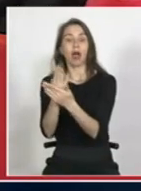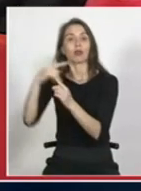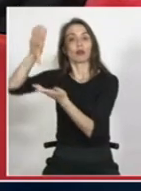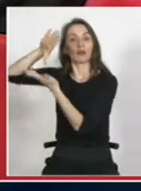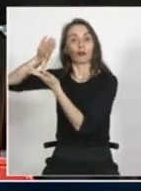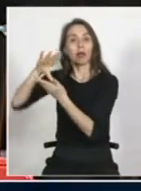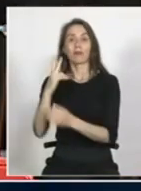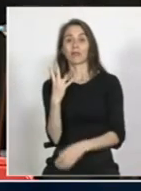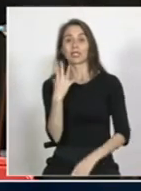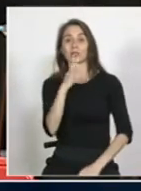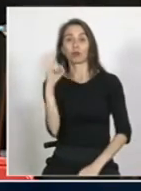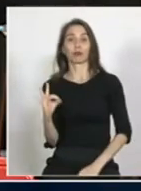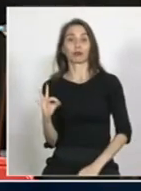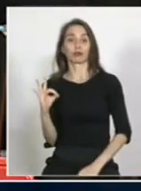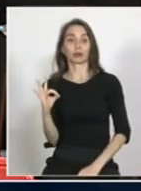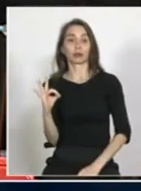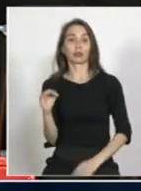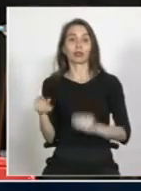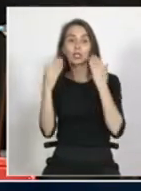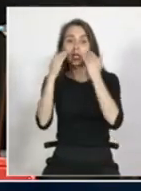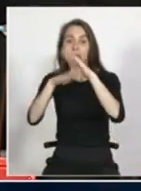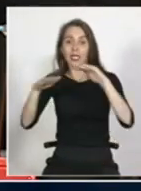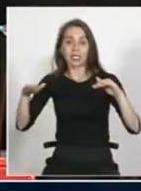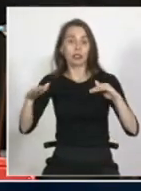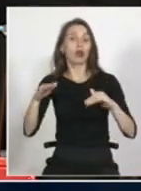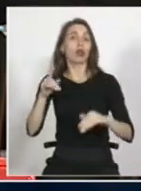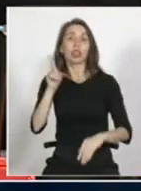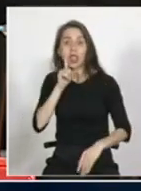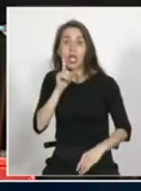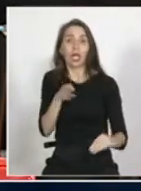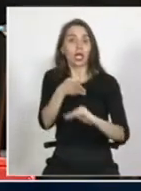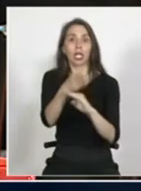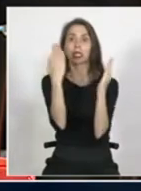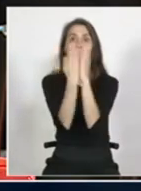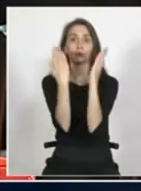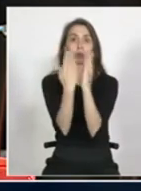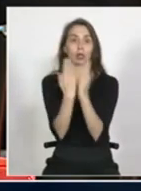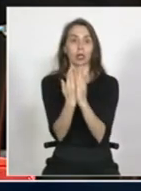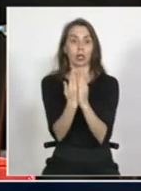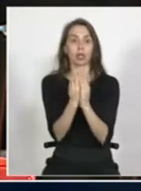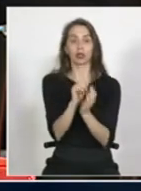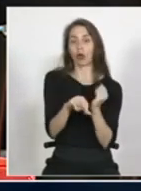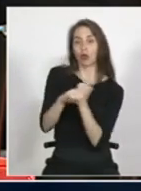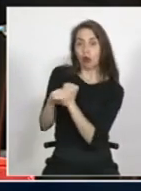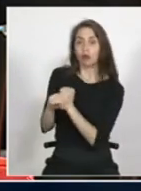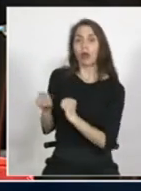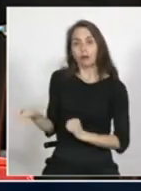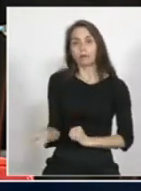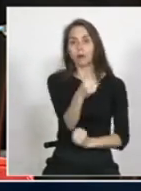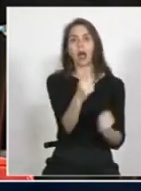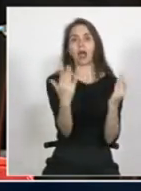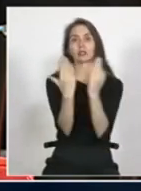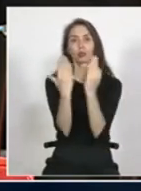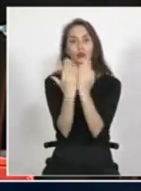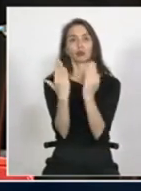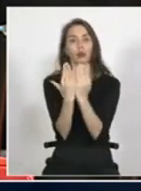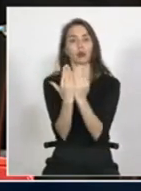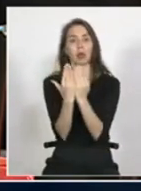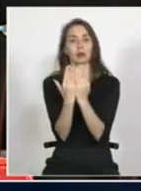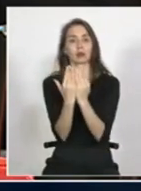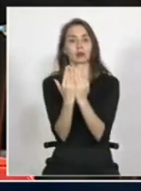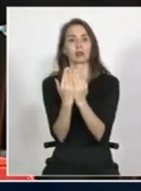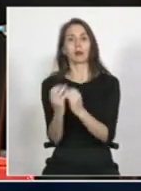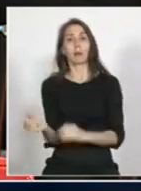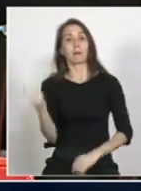25%. Que, obviamente, esos niños tienen que estudiarse. Yo creo que nadie va a estar en contra de que tienen que estudiar, y, además de eso, anteponer